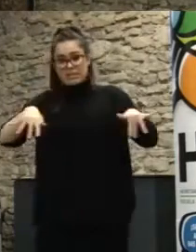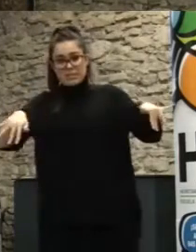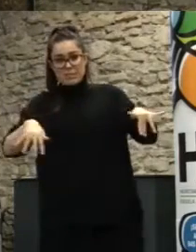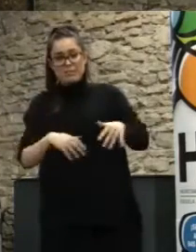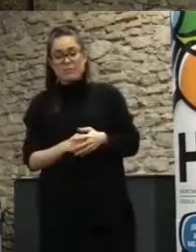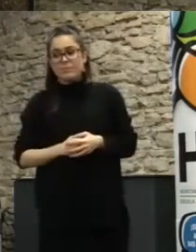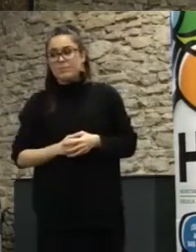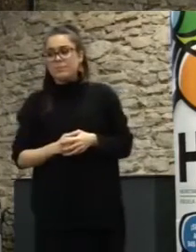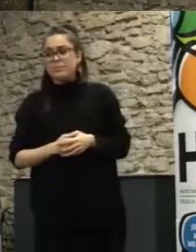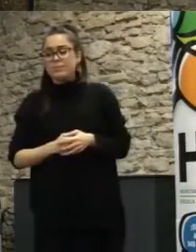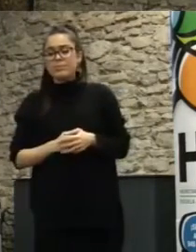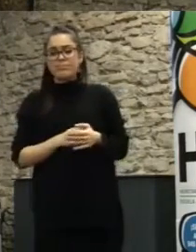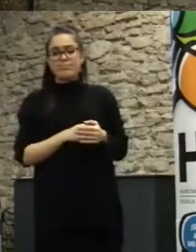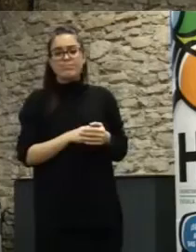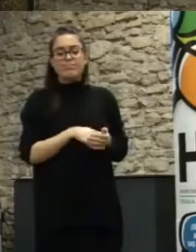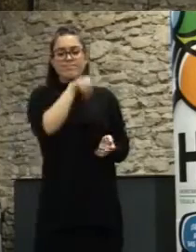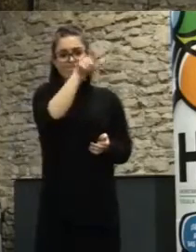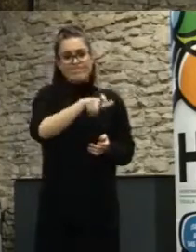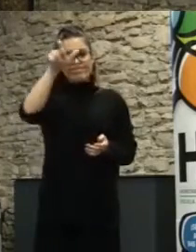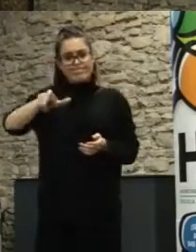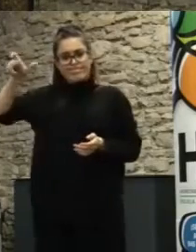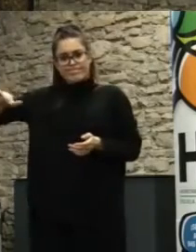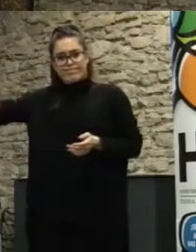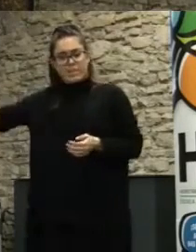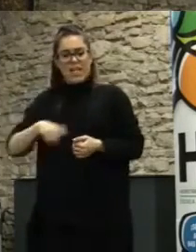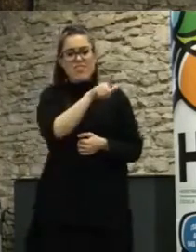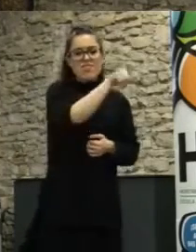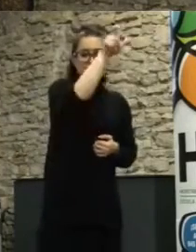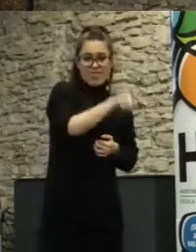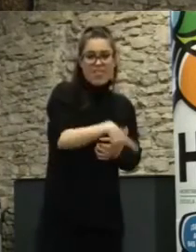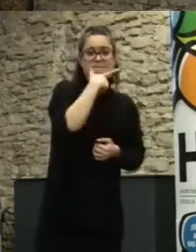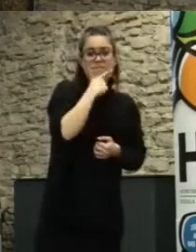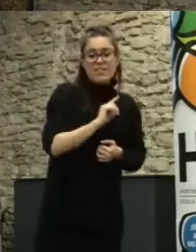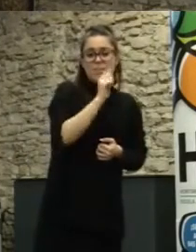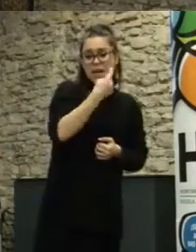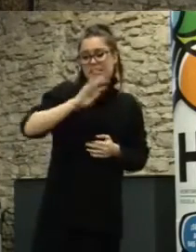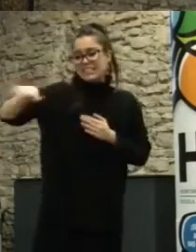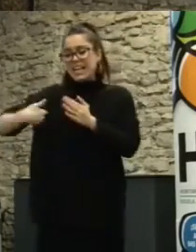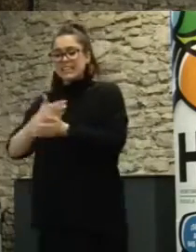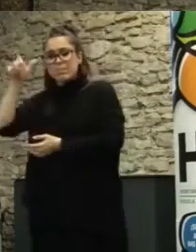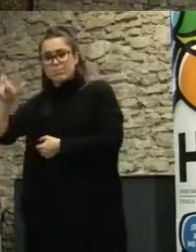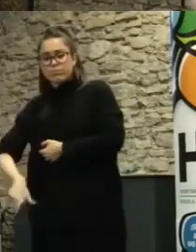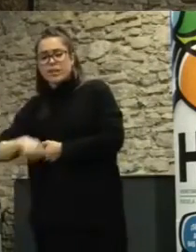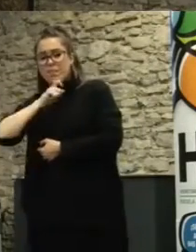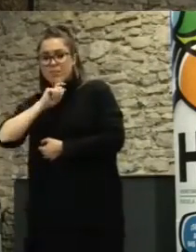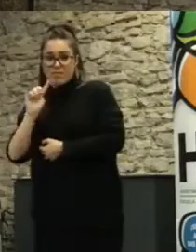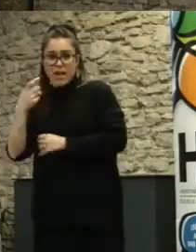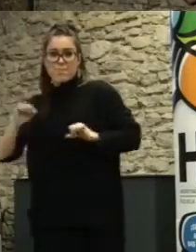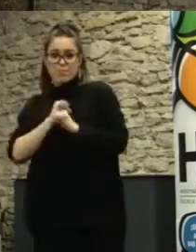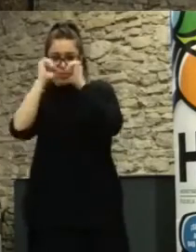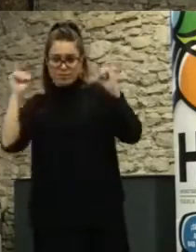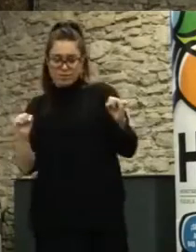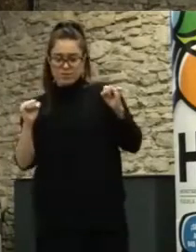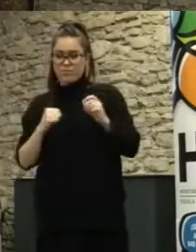que va de lo más sencillo al nivel más elevado, como es el empoderamiento, lo principal es